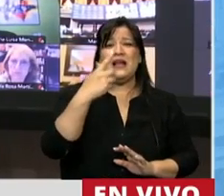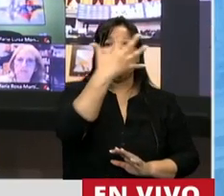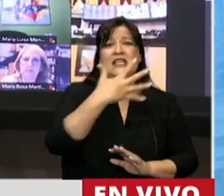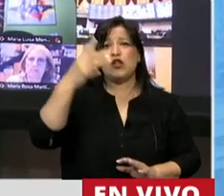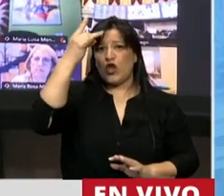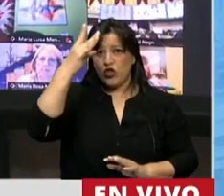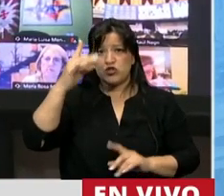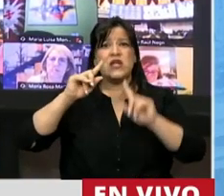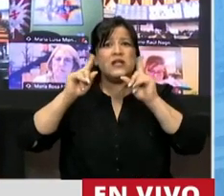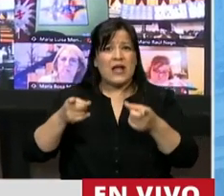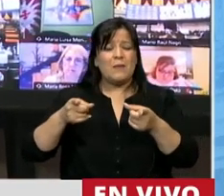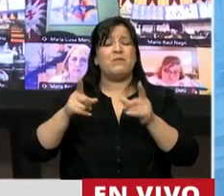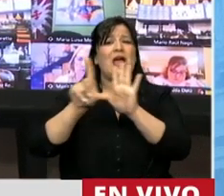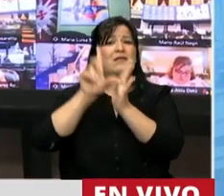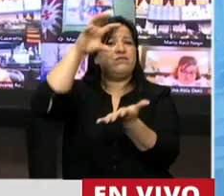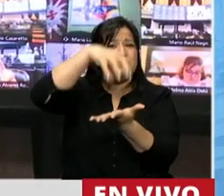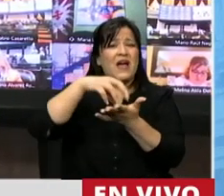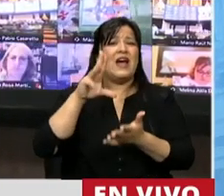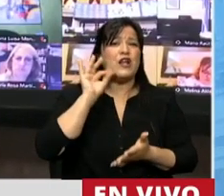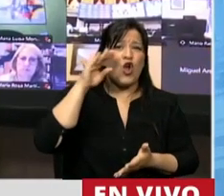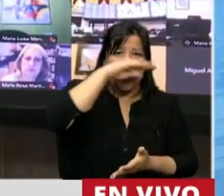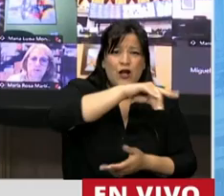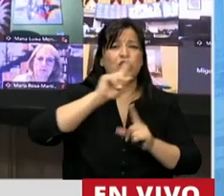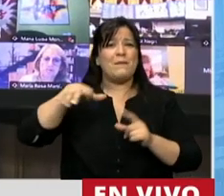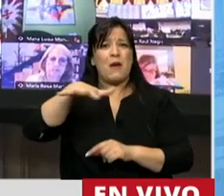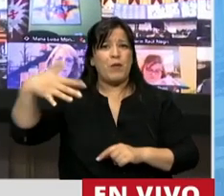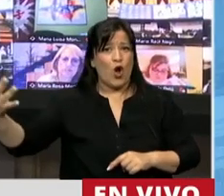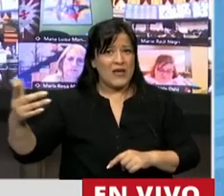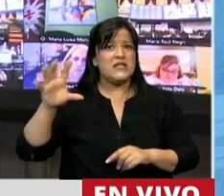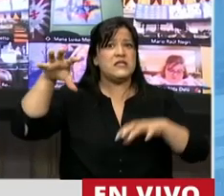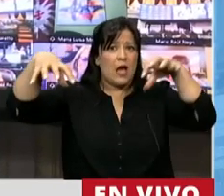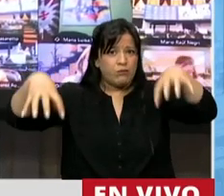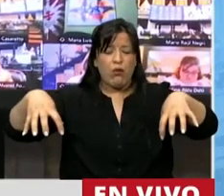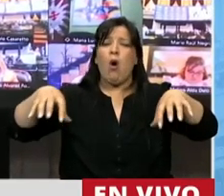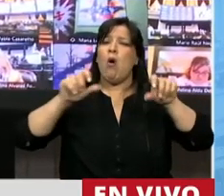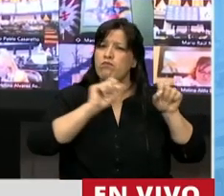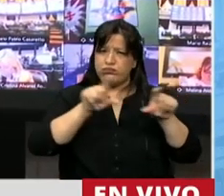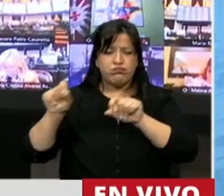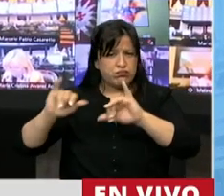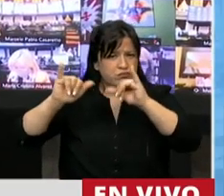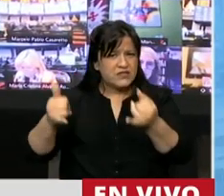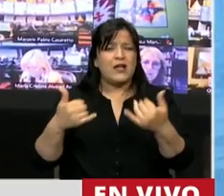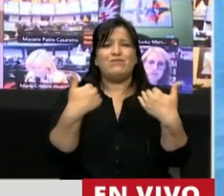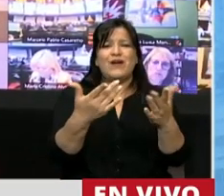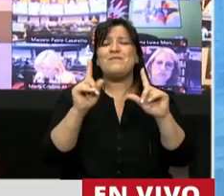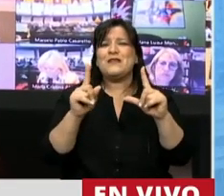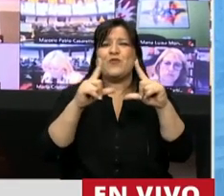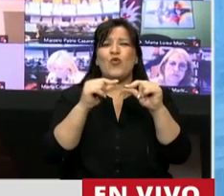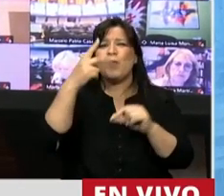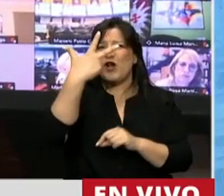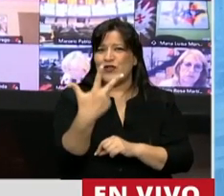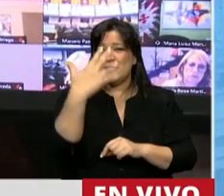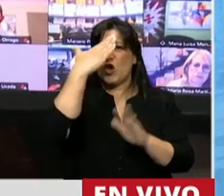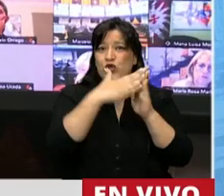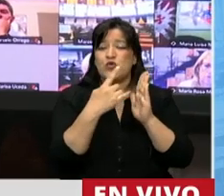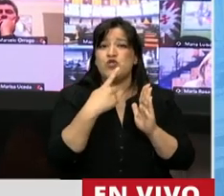las legislaturas de Río Negro y de la provincia de Buenos Aires hicieran lo propio, cediendo, como dice el artículo 3 de la Constitución,